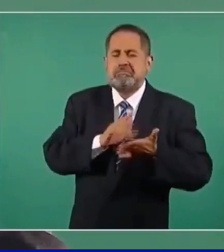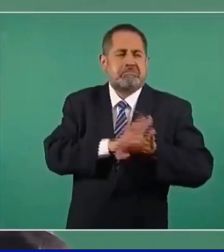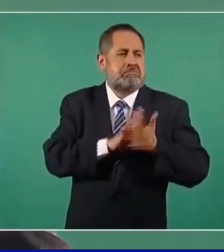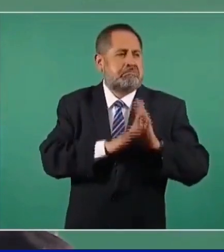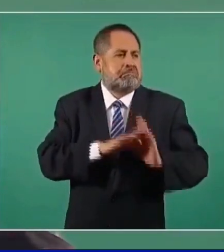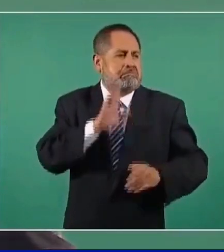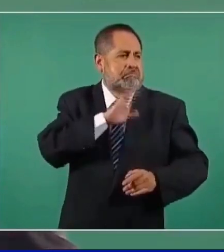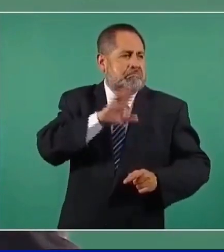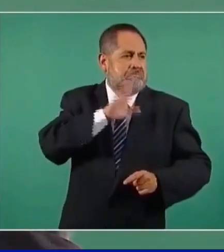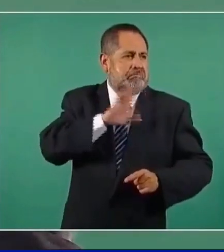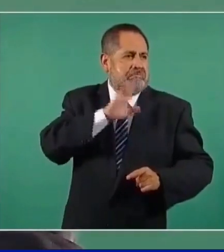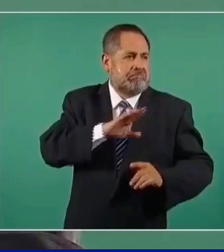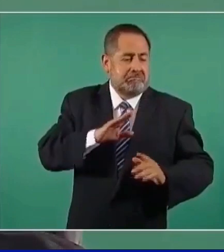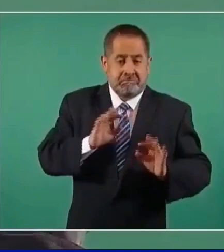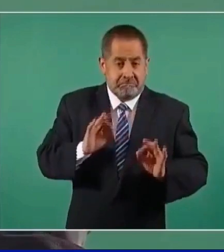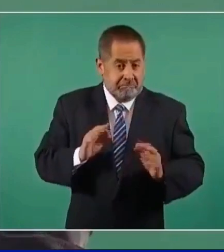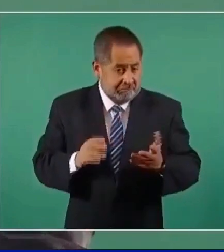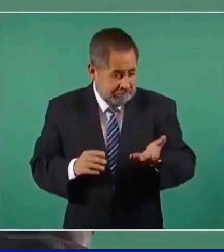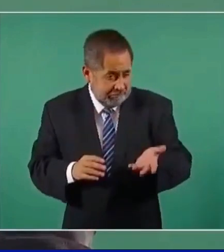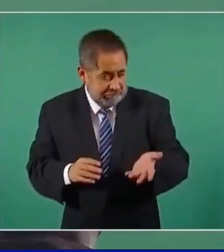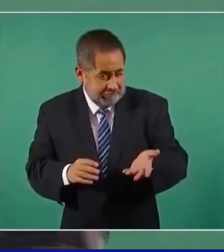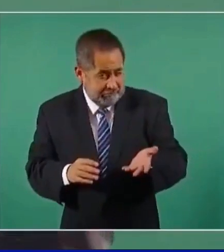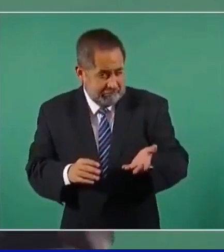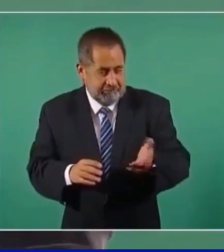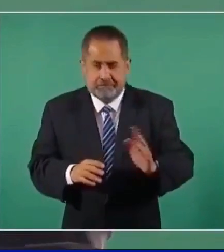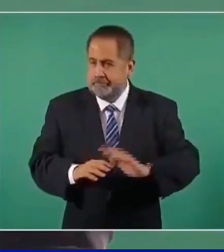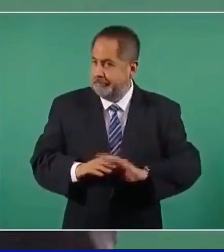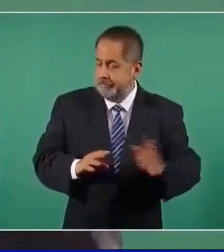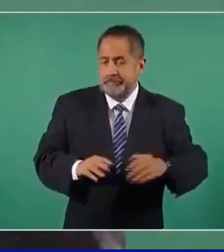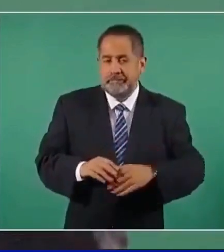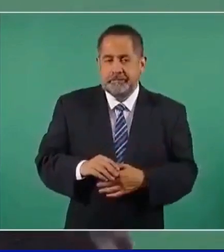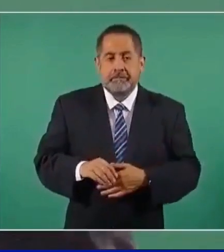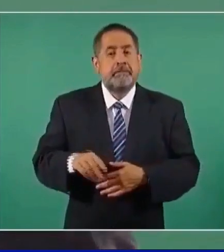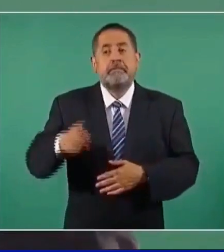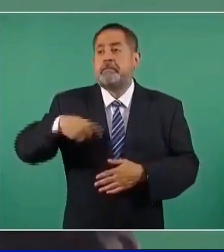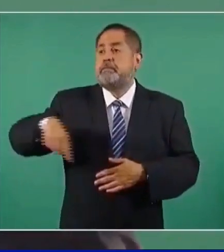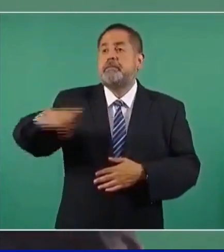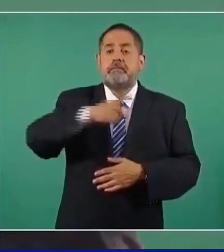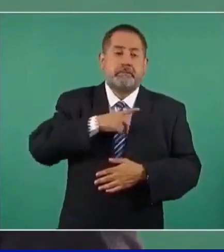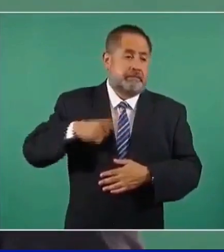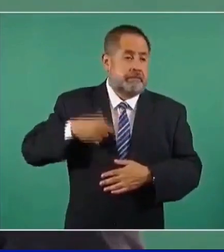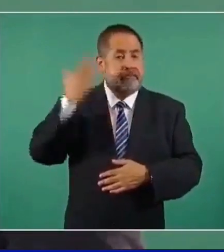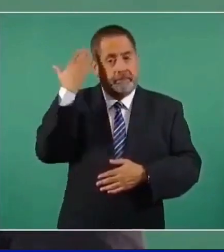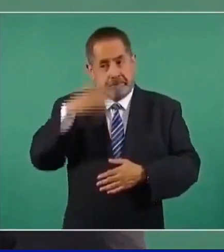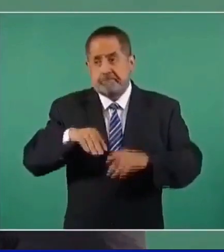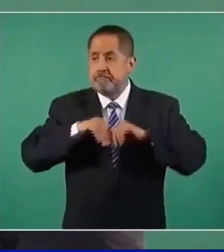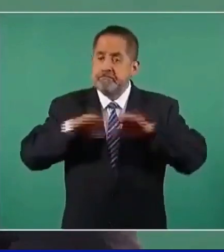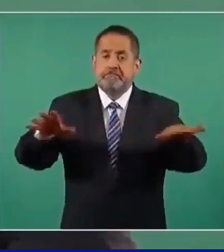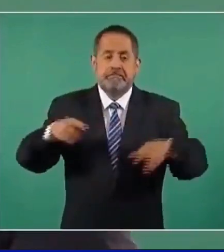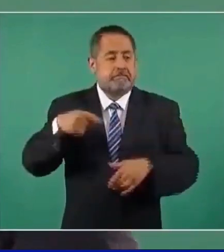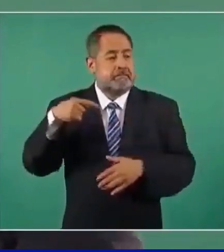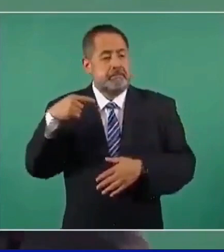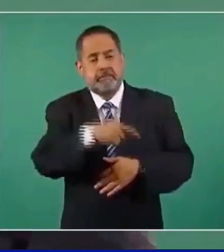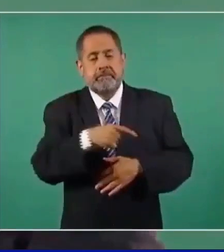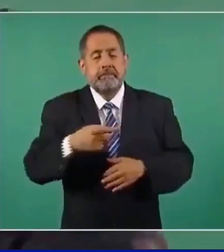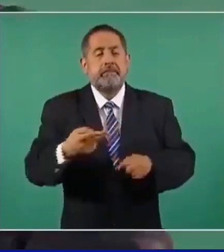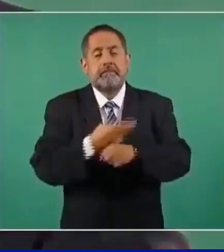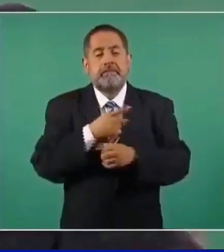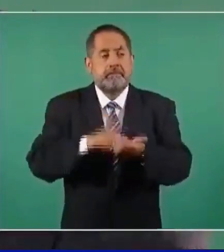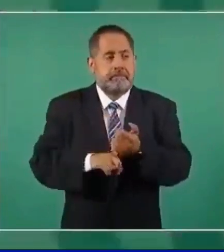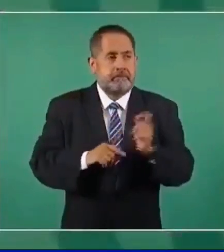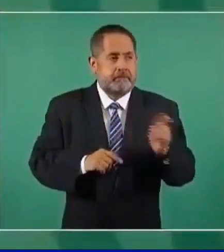es interesante que se sepa que el asunto